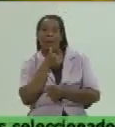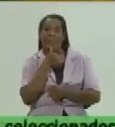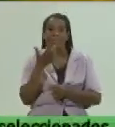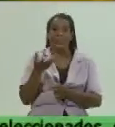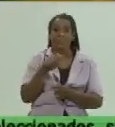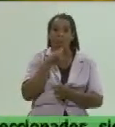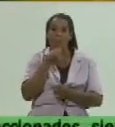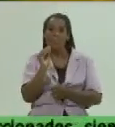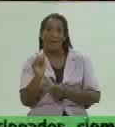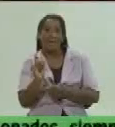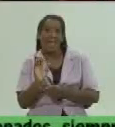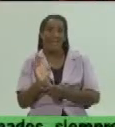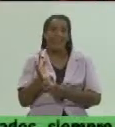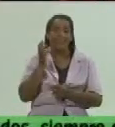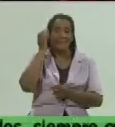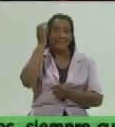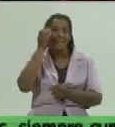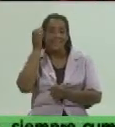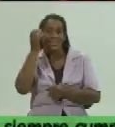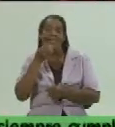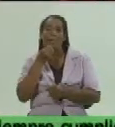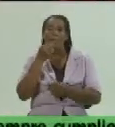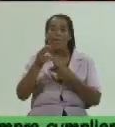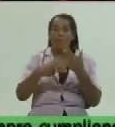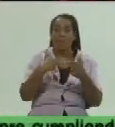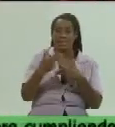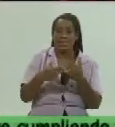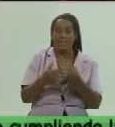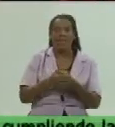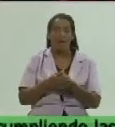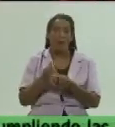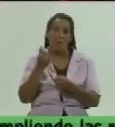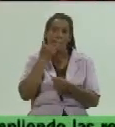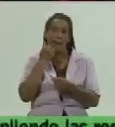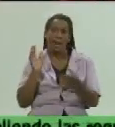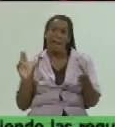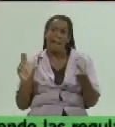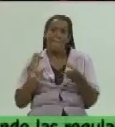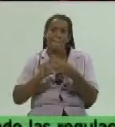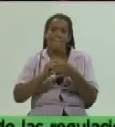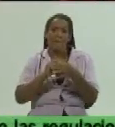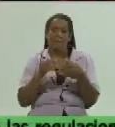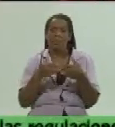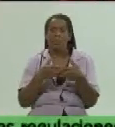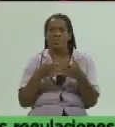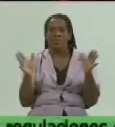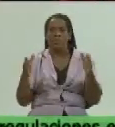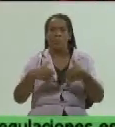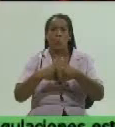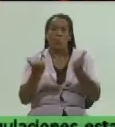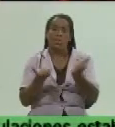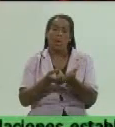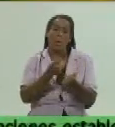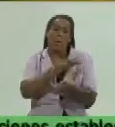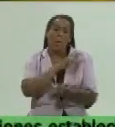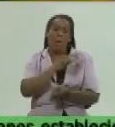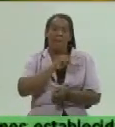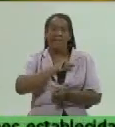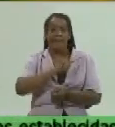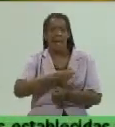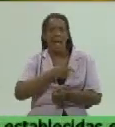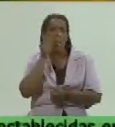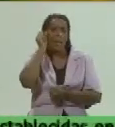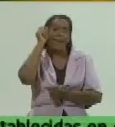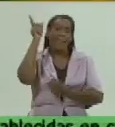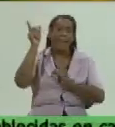también de lo que podamos hacer o yo creo que hay una vinculación muy amplia de los presidentes de los consejos populares de los delegados en ideas en cuestiones que